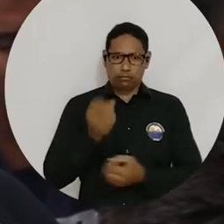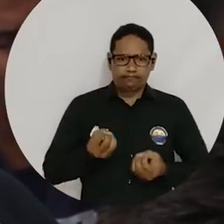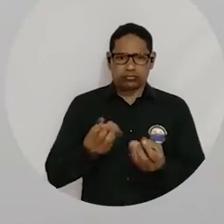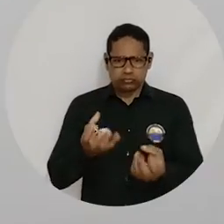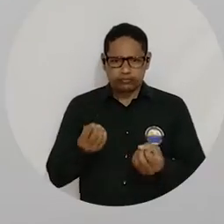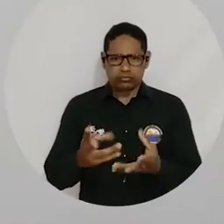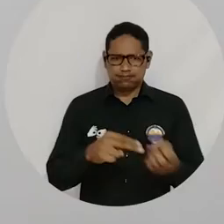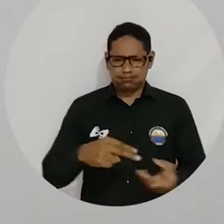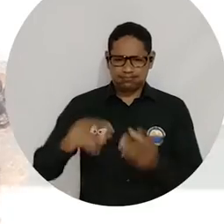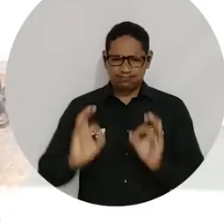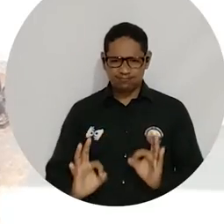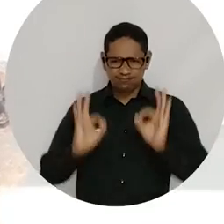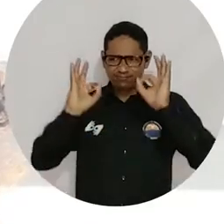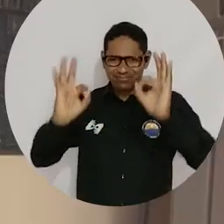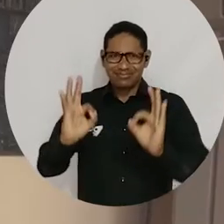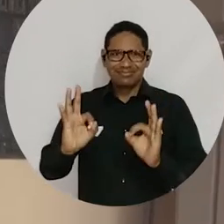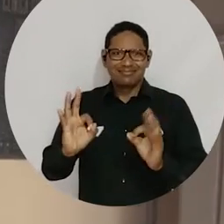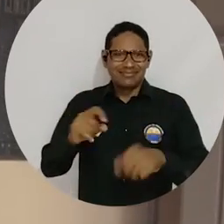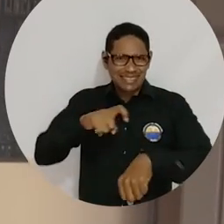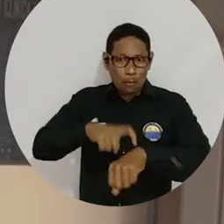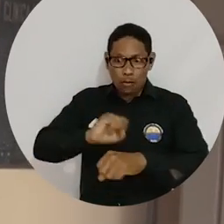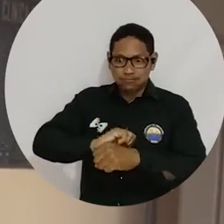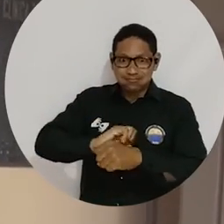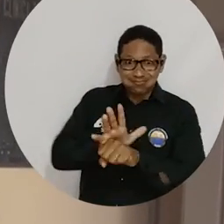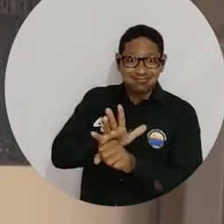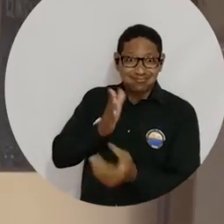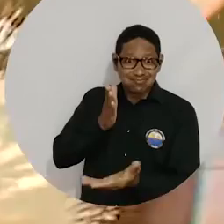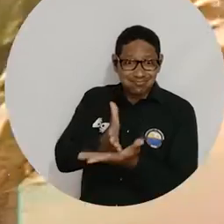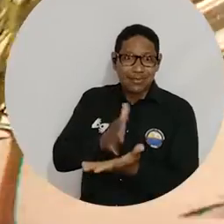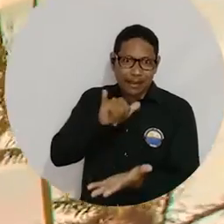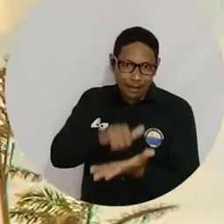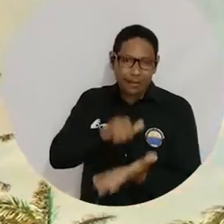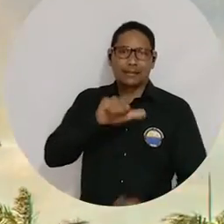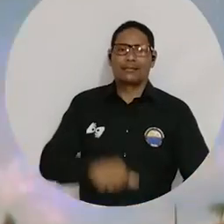compromiso y aporte a la calidad educativa durante la pandemia por COVID-19.